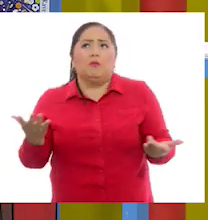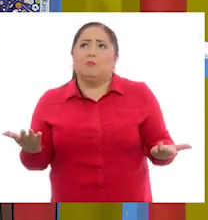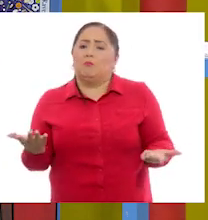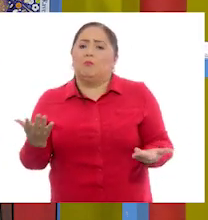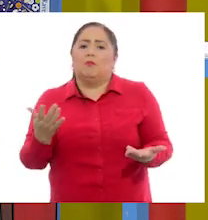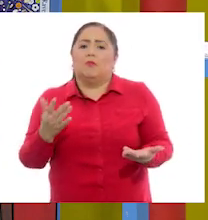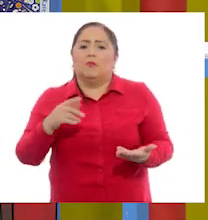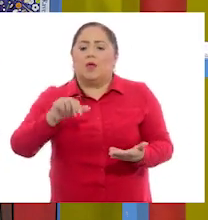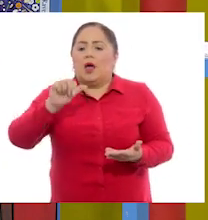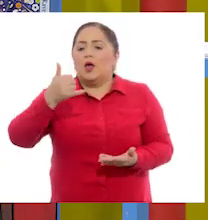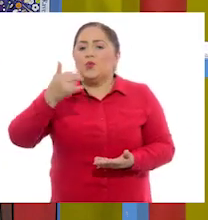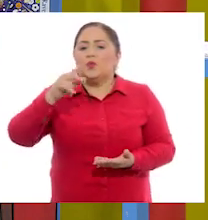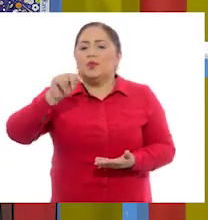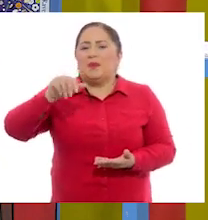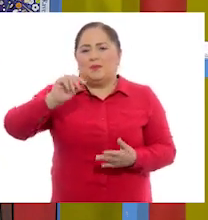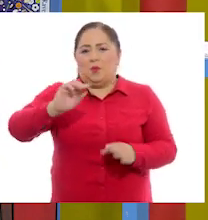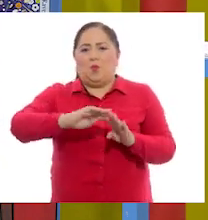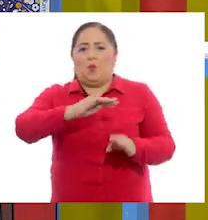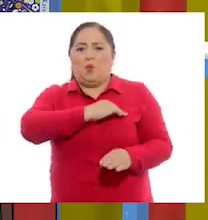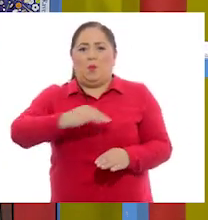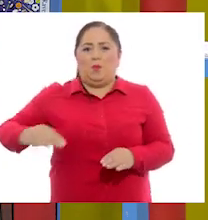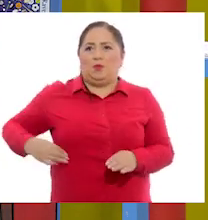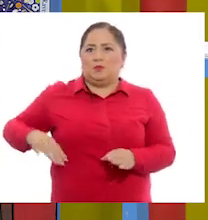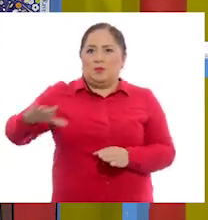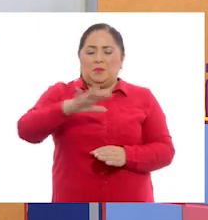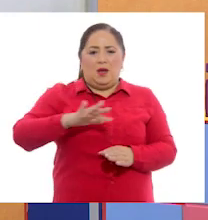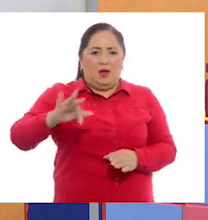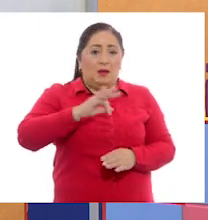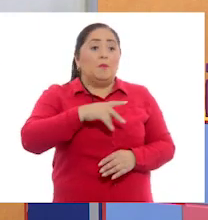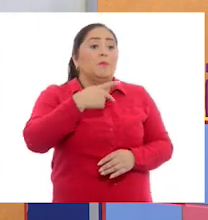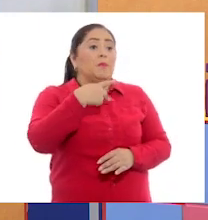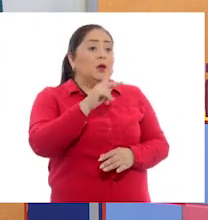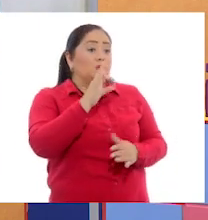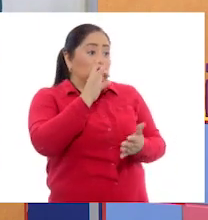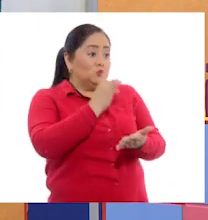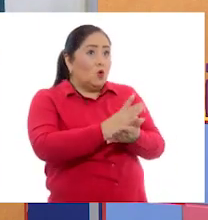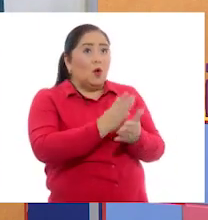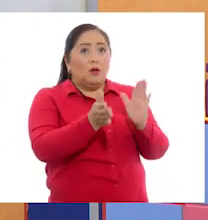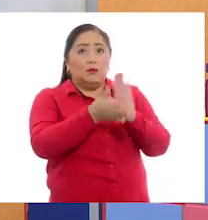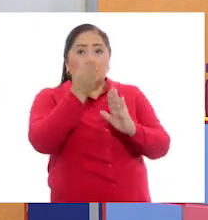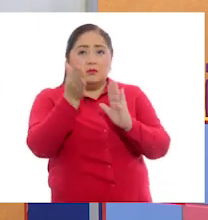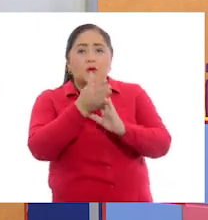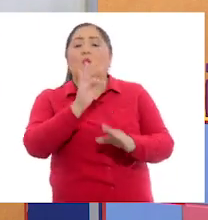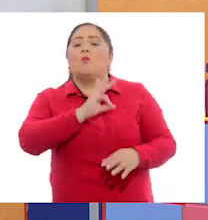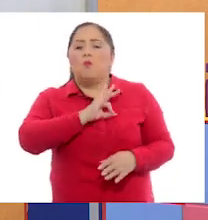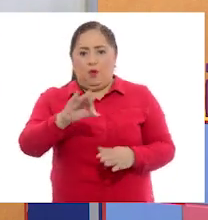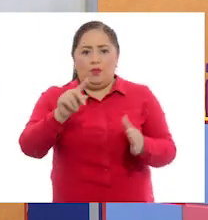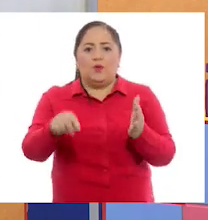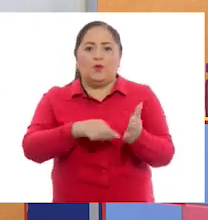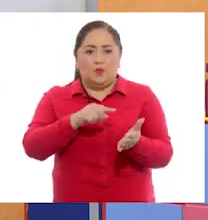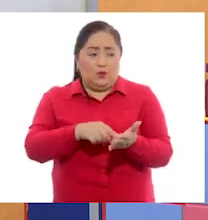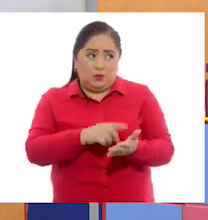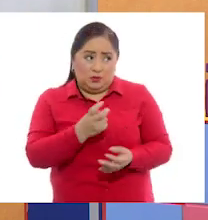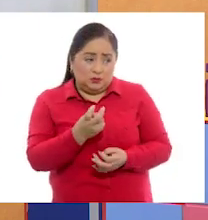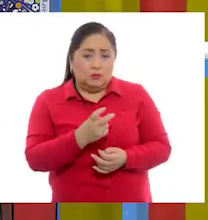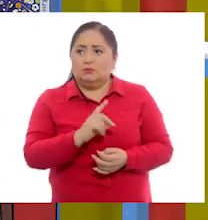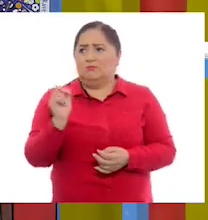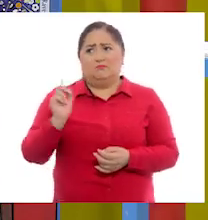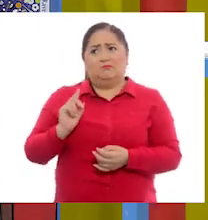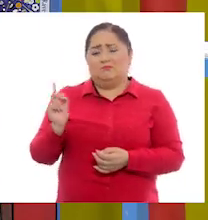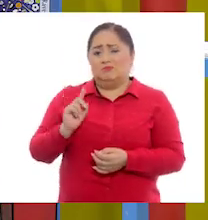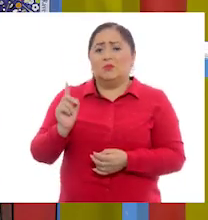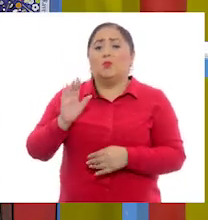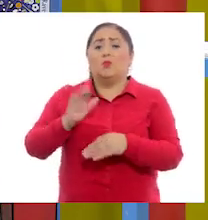el ayuntamiento, el palacio municipal. ¿Y solamente construcciones así pueden ser lugares de referencia, maestro? No, Pili,